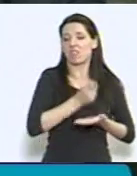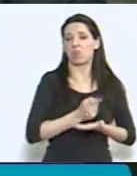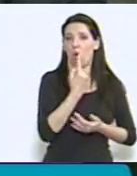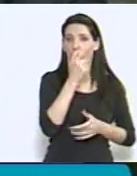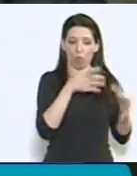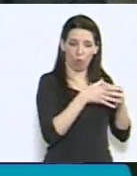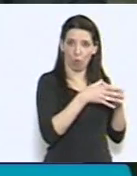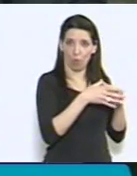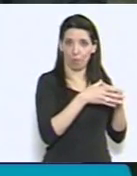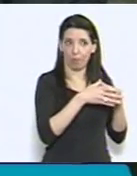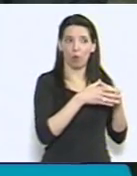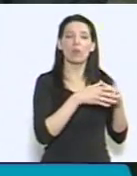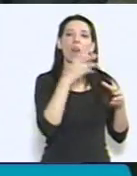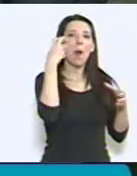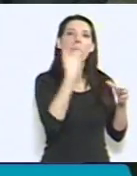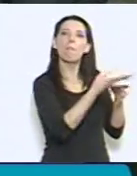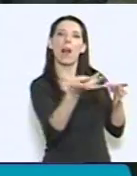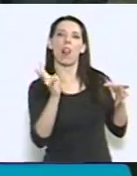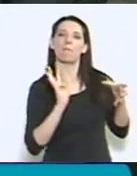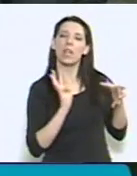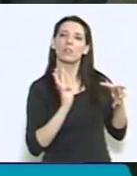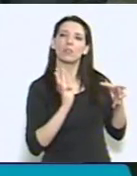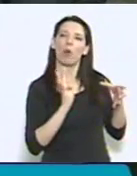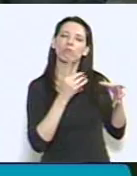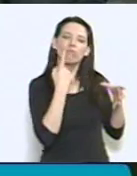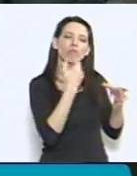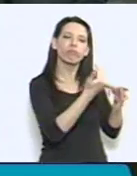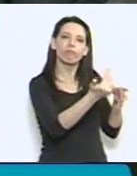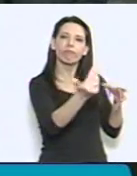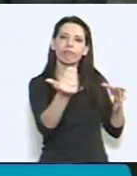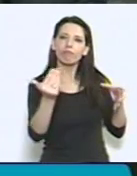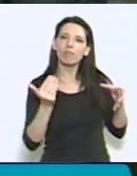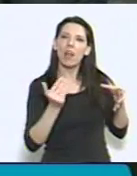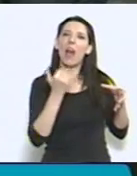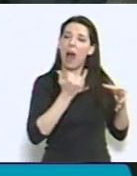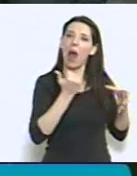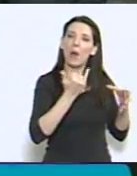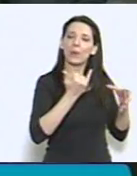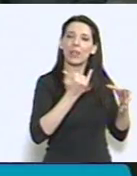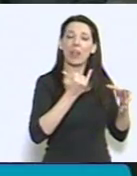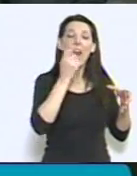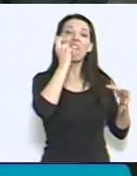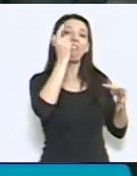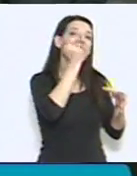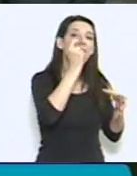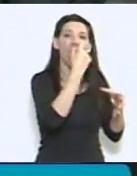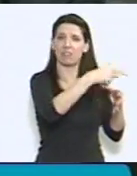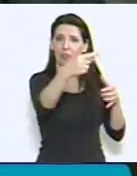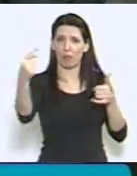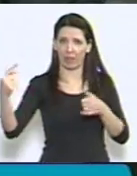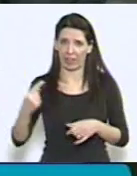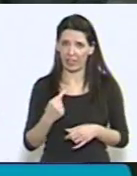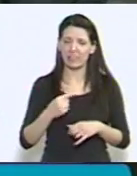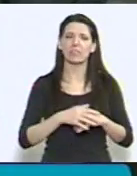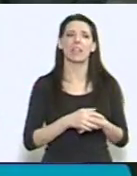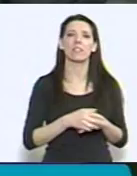el debate parlamentario, recogía, como todos saben, diversas iniciativas que desde gran parte del arco